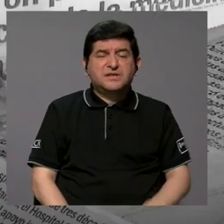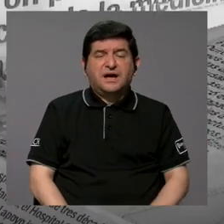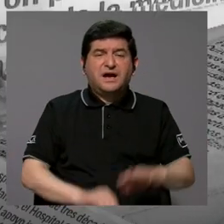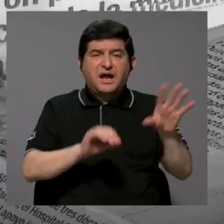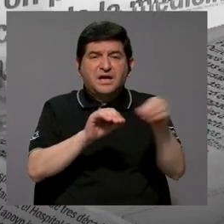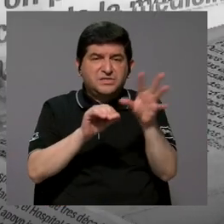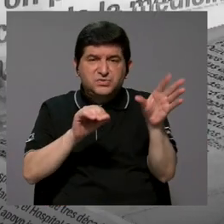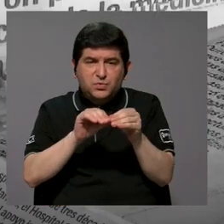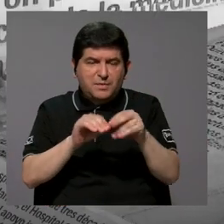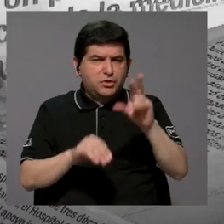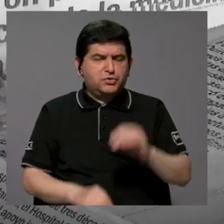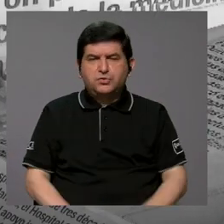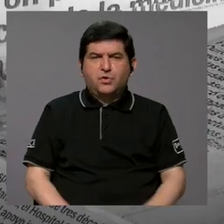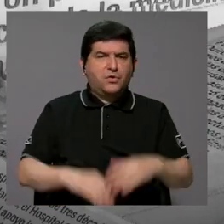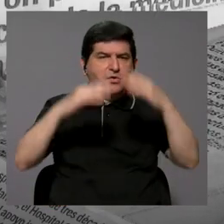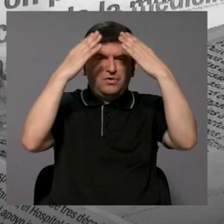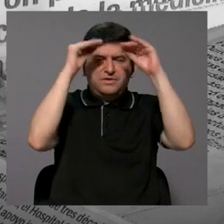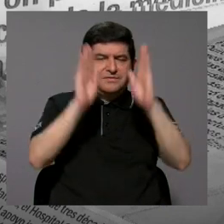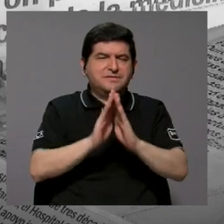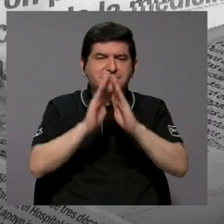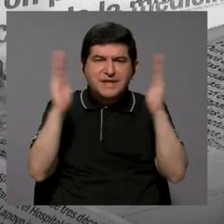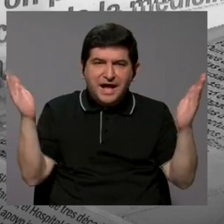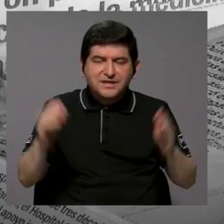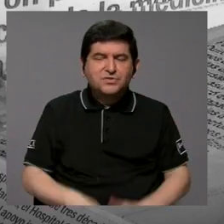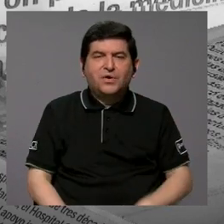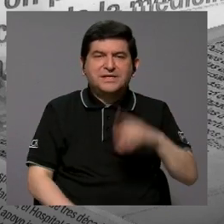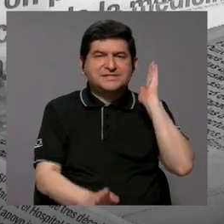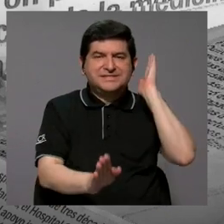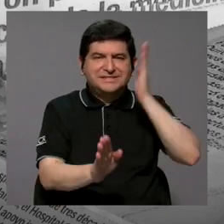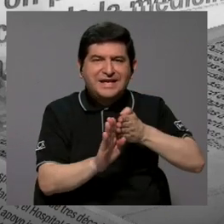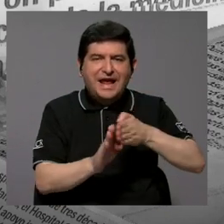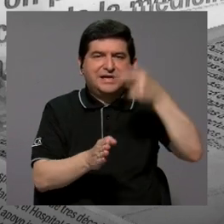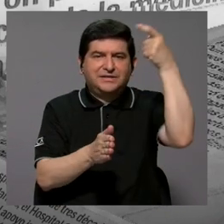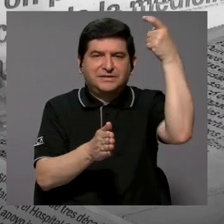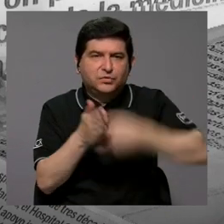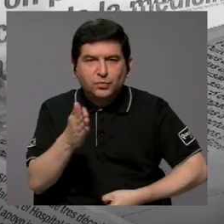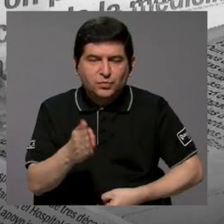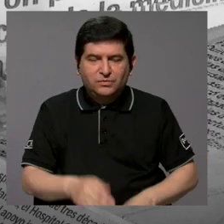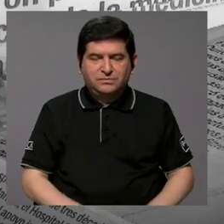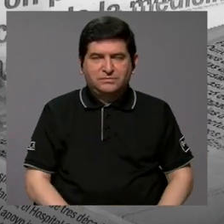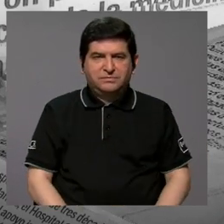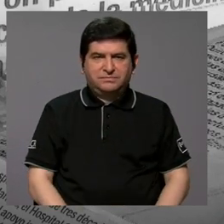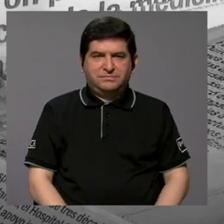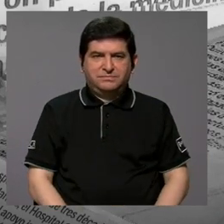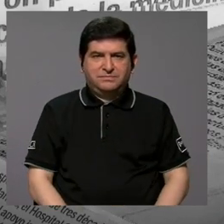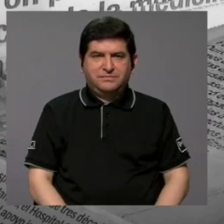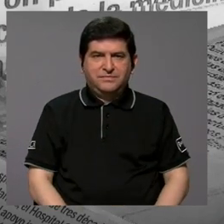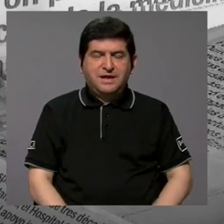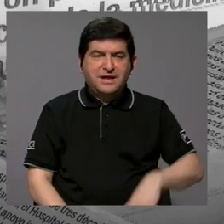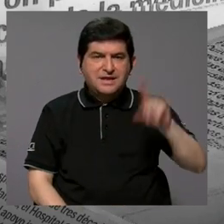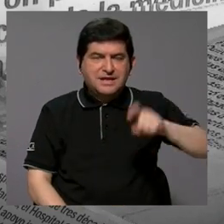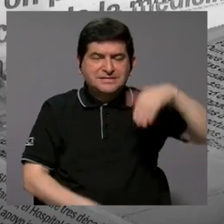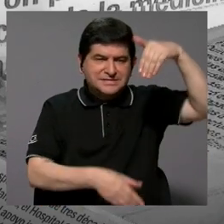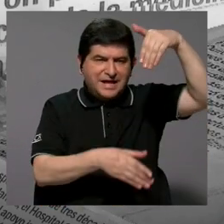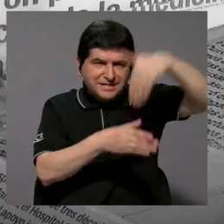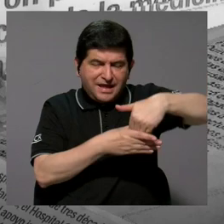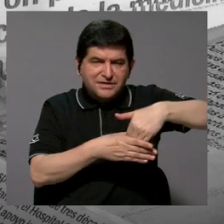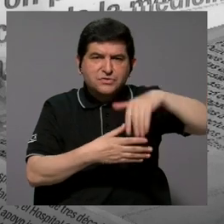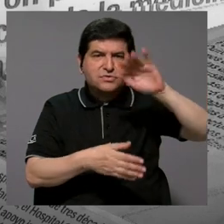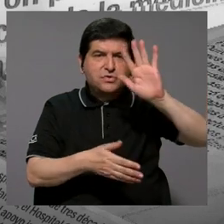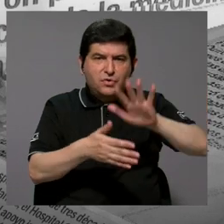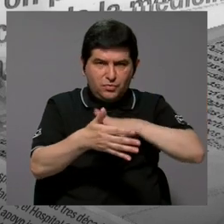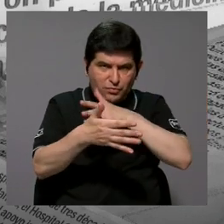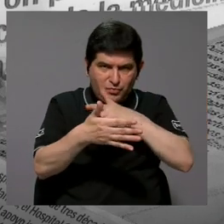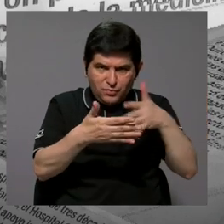sumas. No, no. Un dato abierto es el dato crudo, el dato que tiene que estar dentro de un